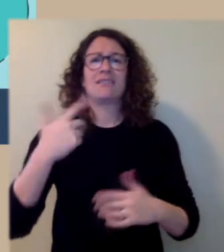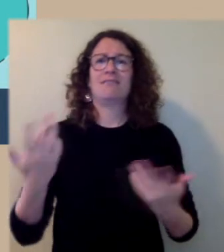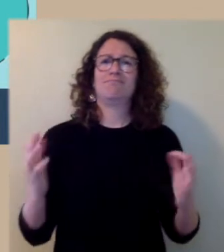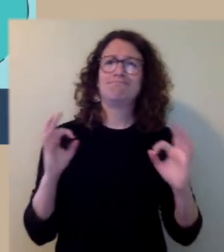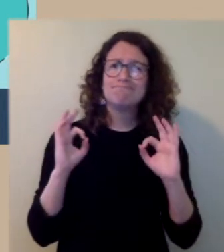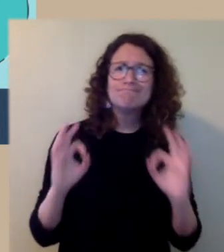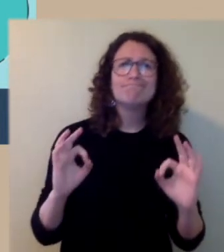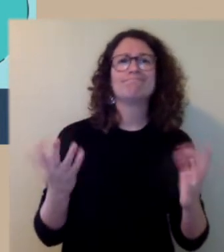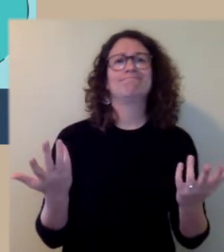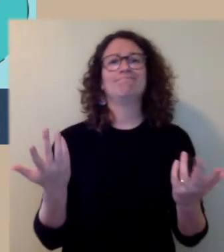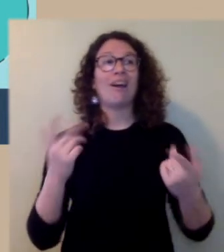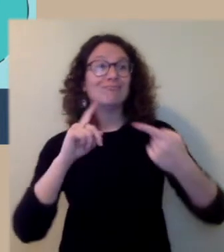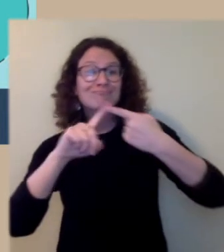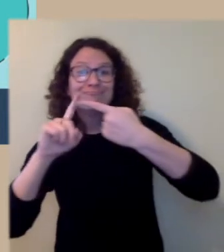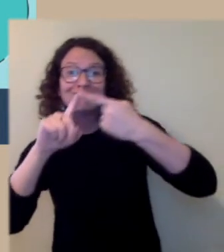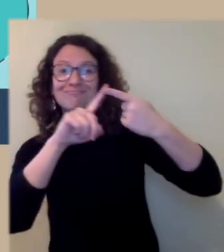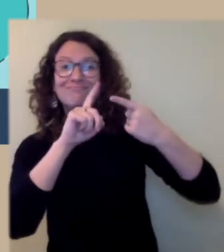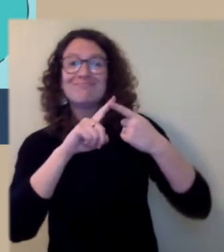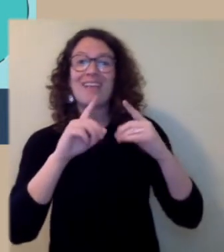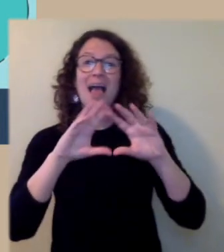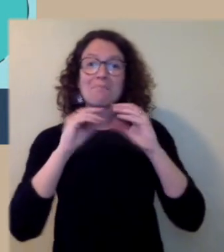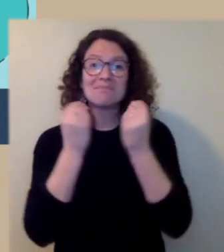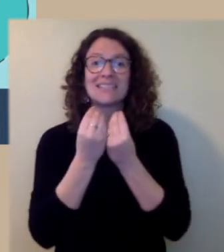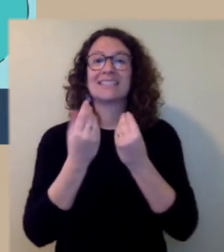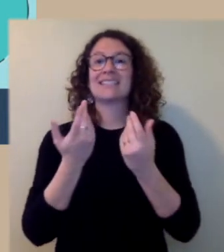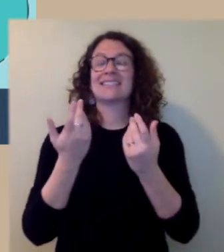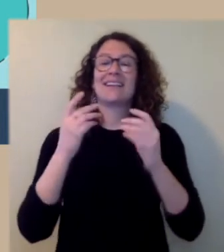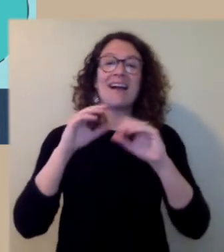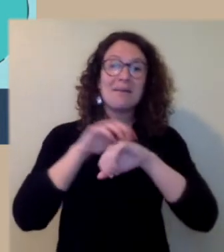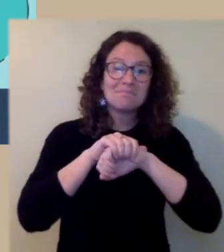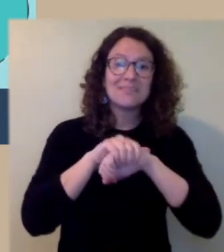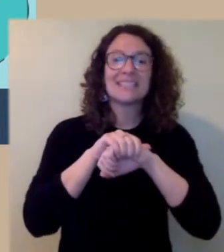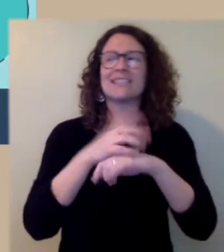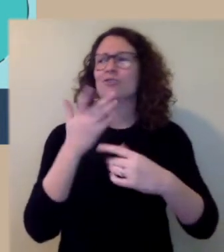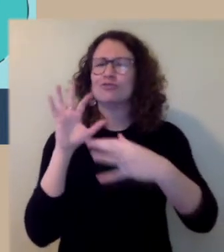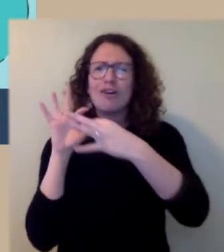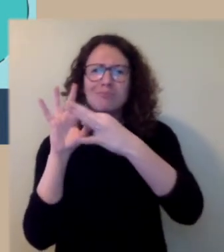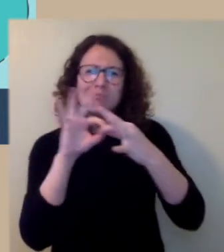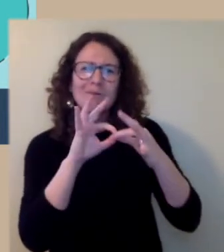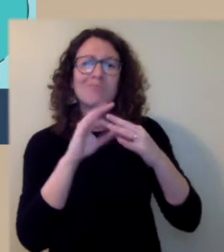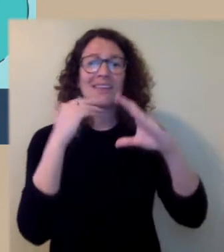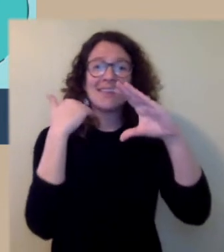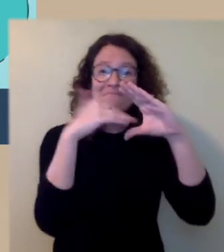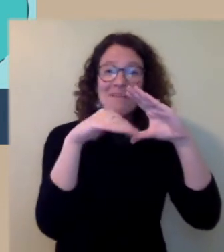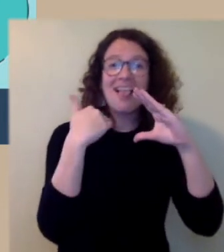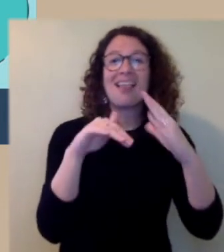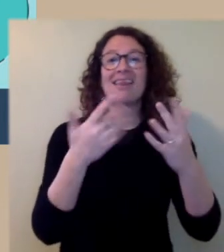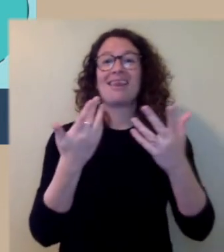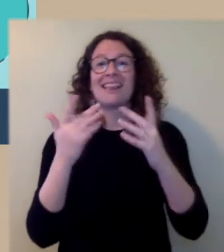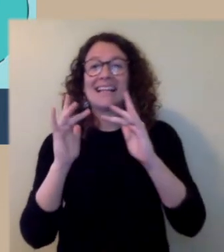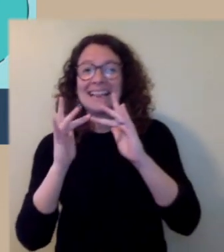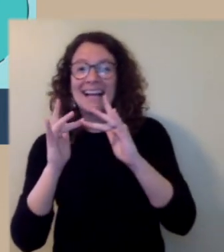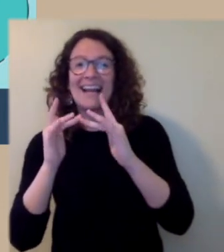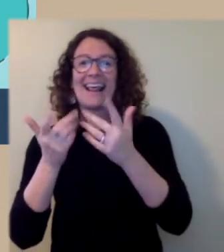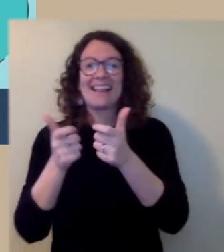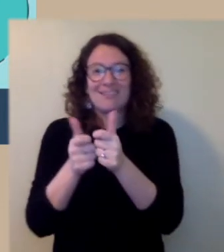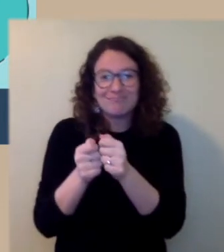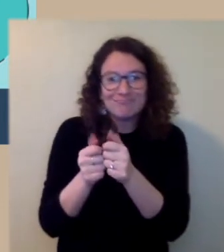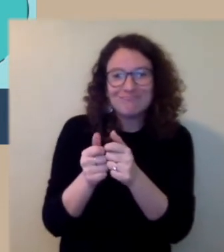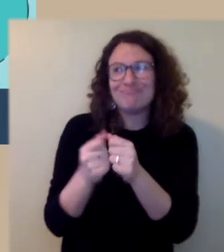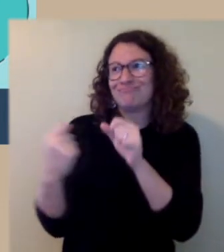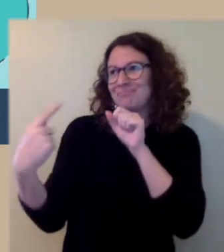contacto social en casa con tus seres queridos y por correo electrónico, teléfono o llamadas en video con otros familiares y amigos.